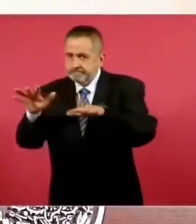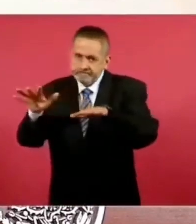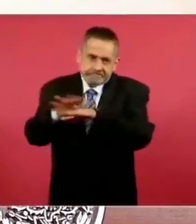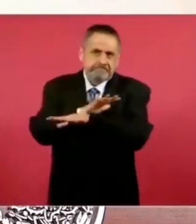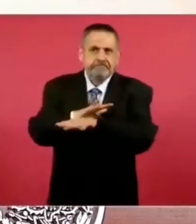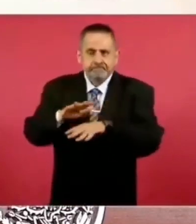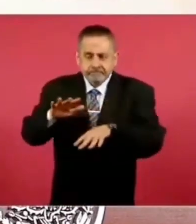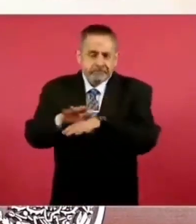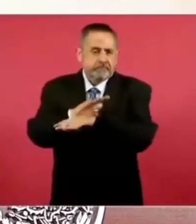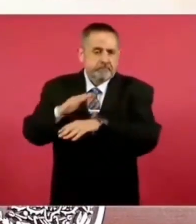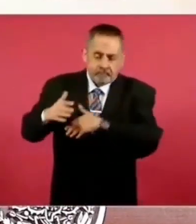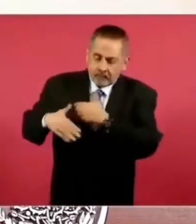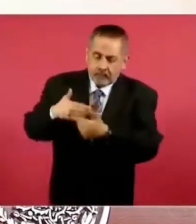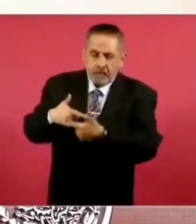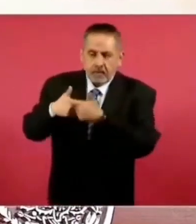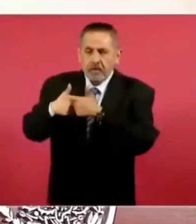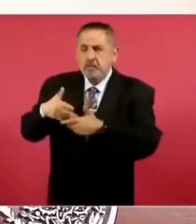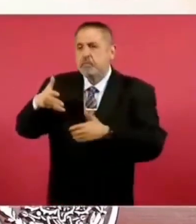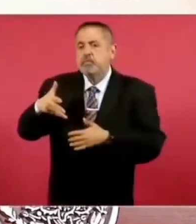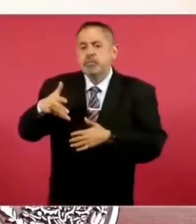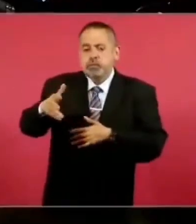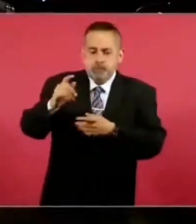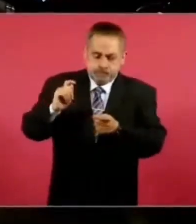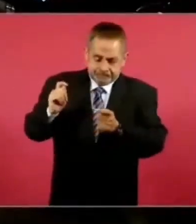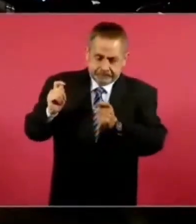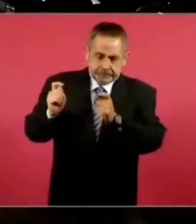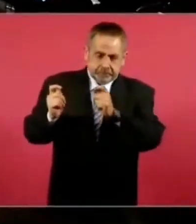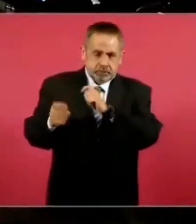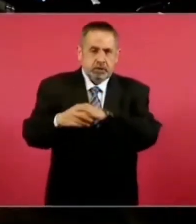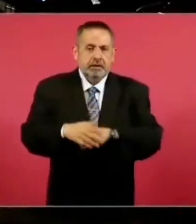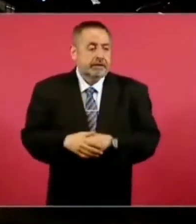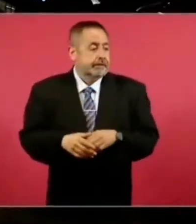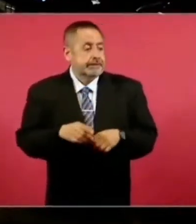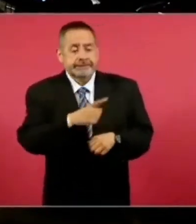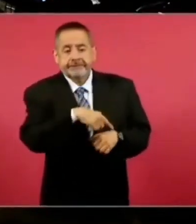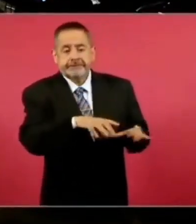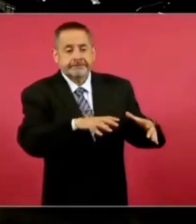Los conservadores no quieren,